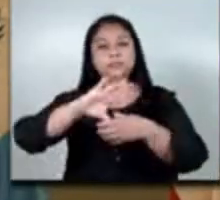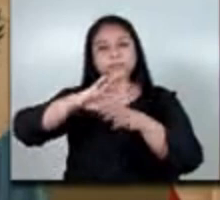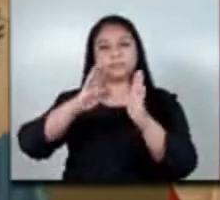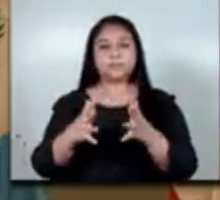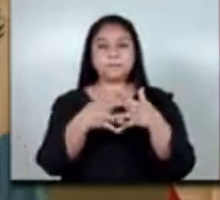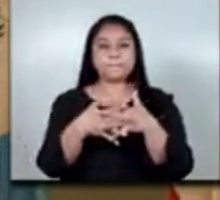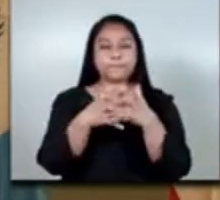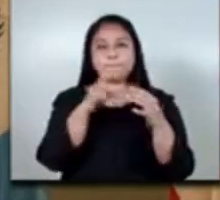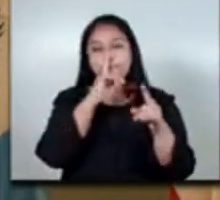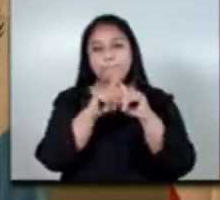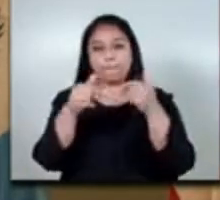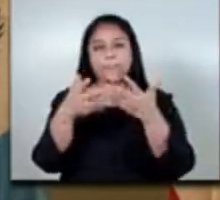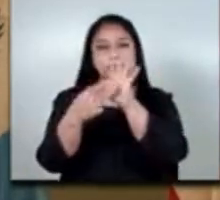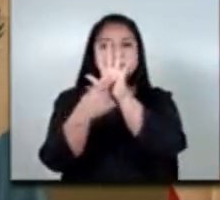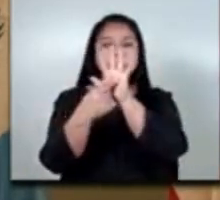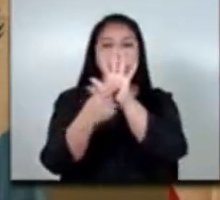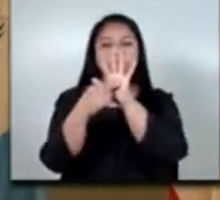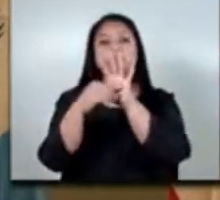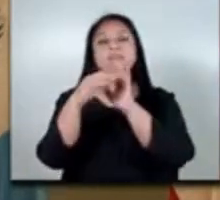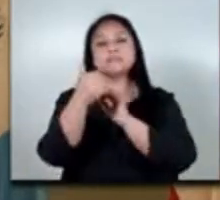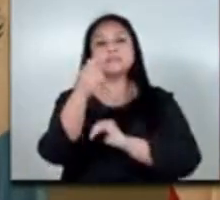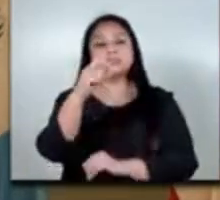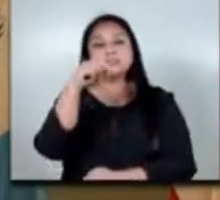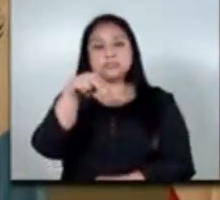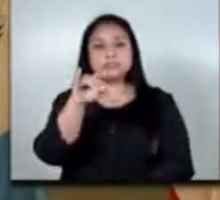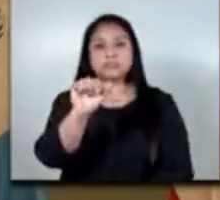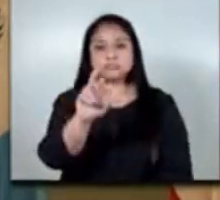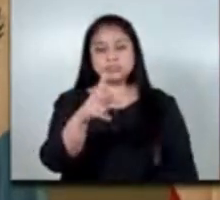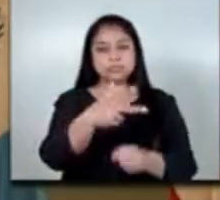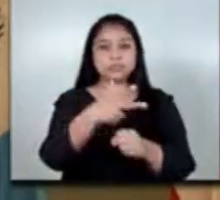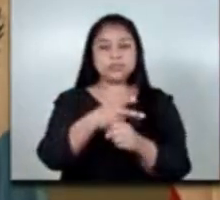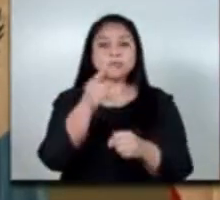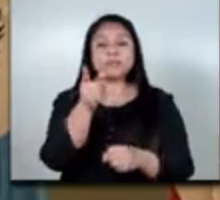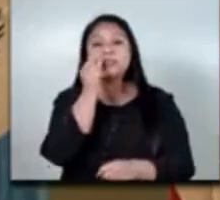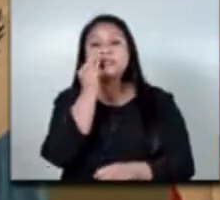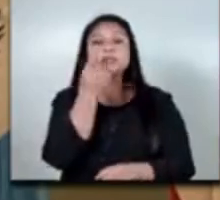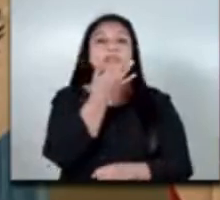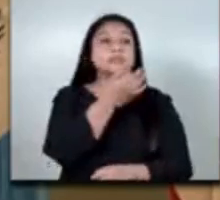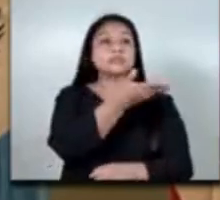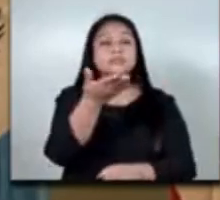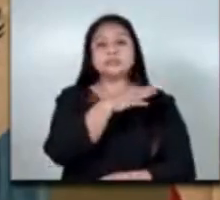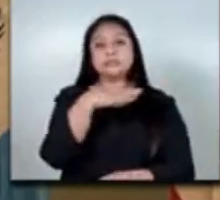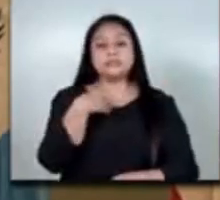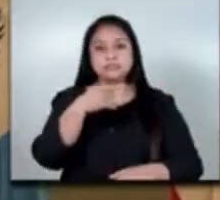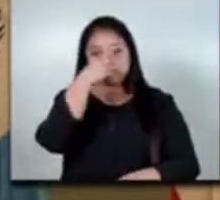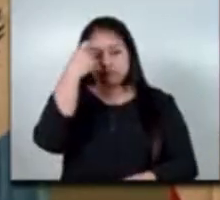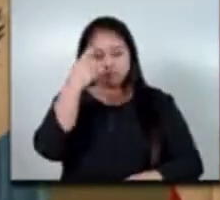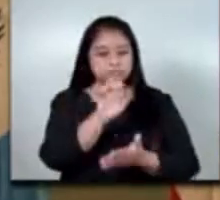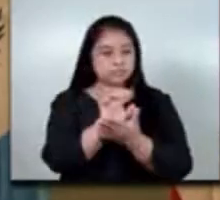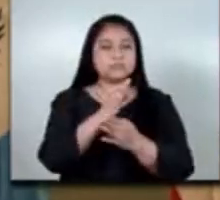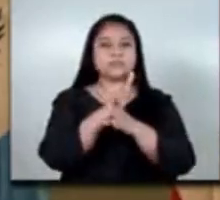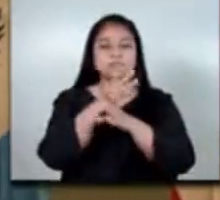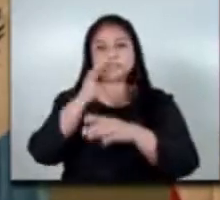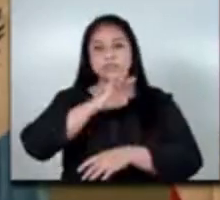Ovenson representante de ACNUR Guatemala señoras y señores del ministerio de trabajo y previsión social invitadas e